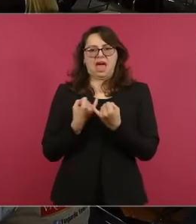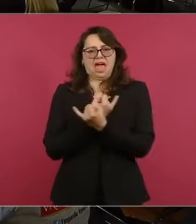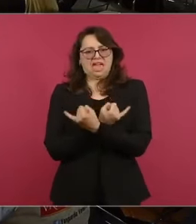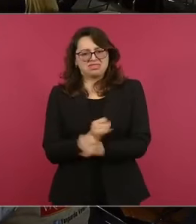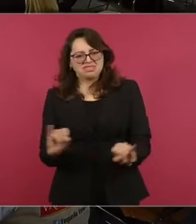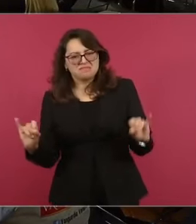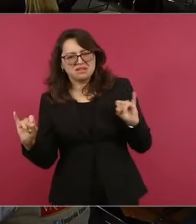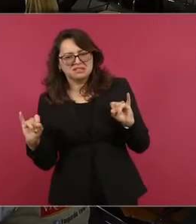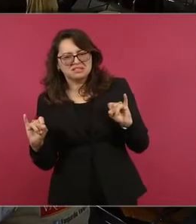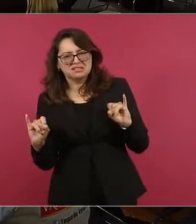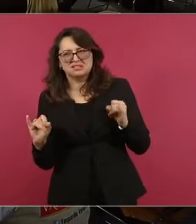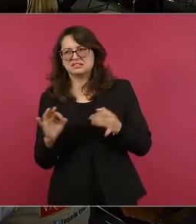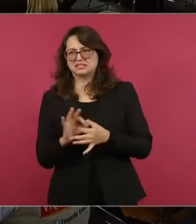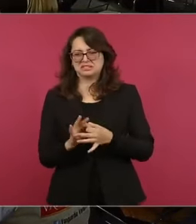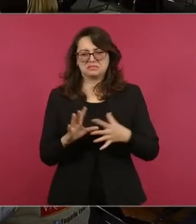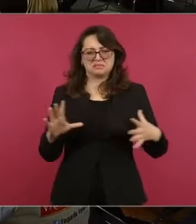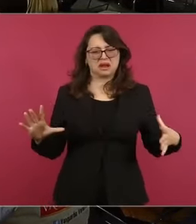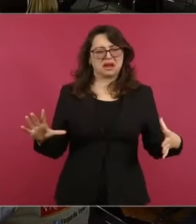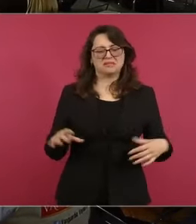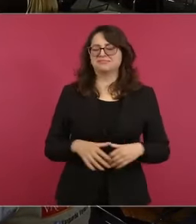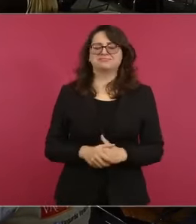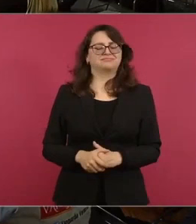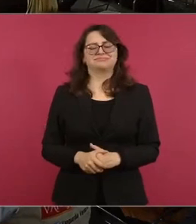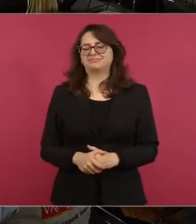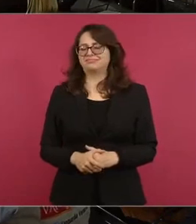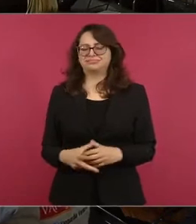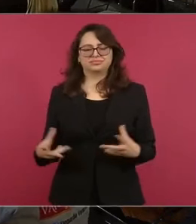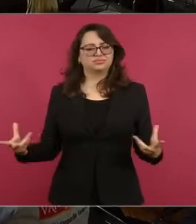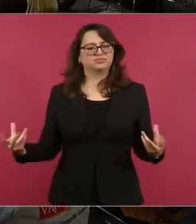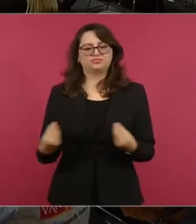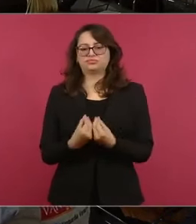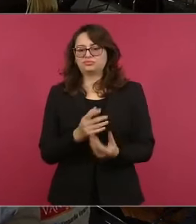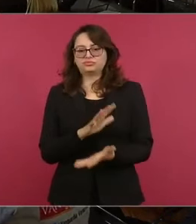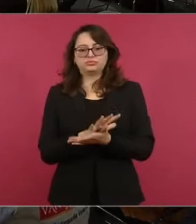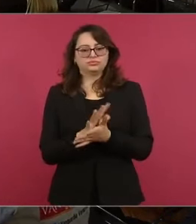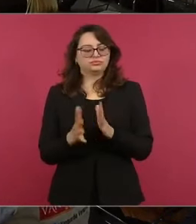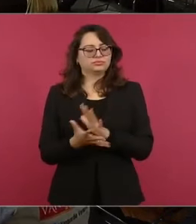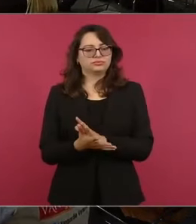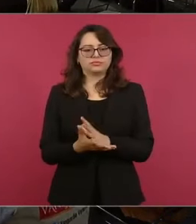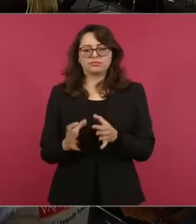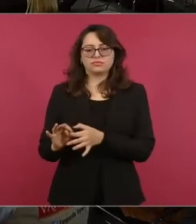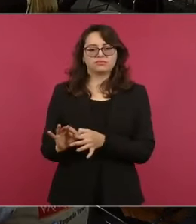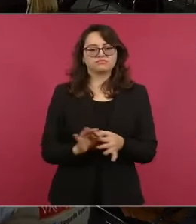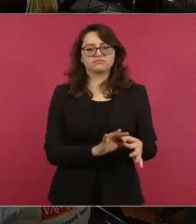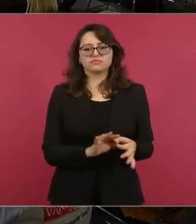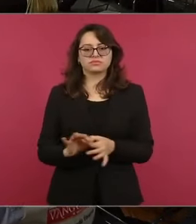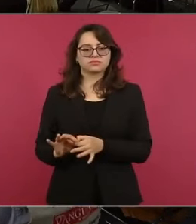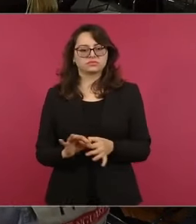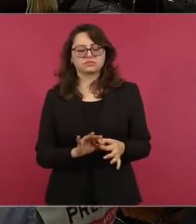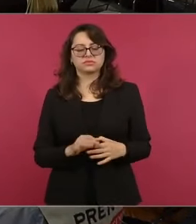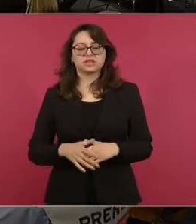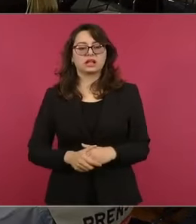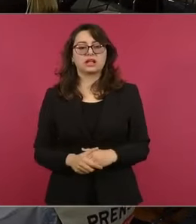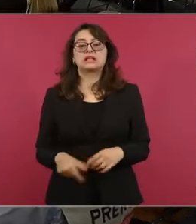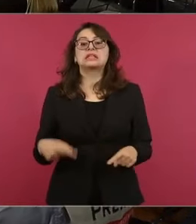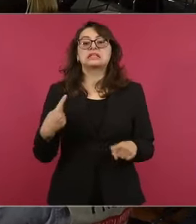ver, ¿por qué no? No he visto. A ver, pon las